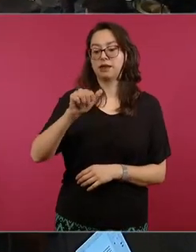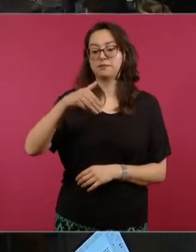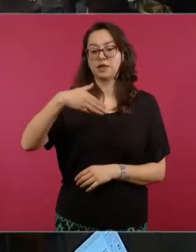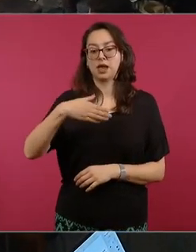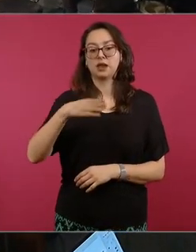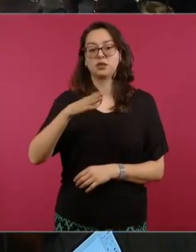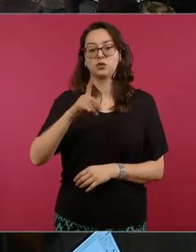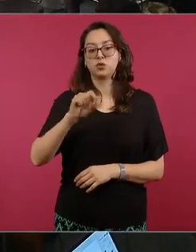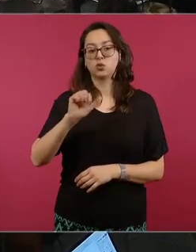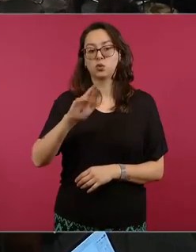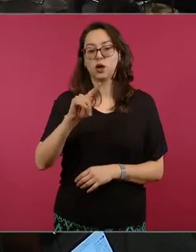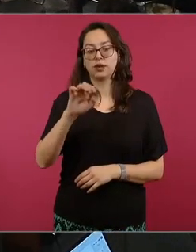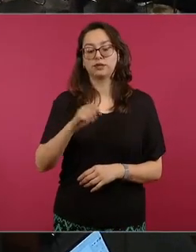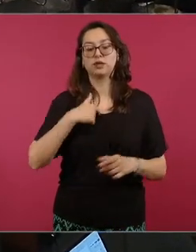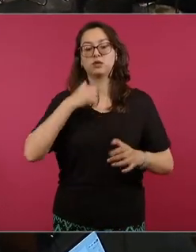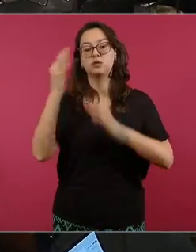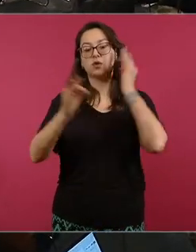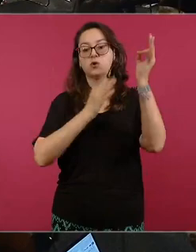señor presidente